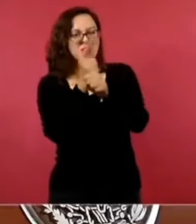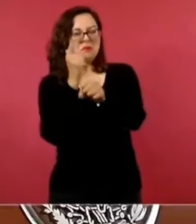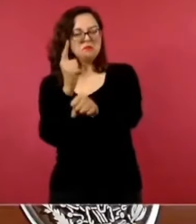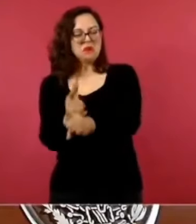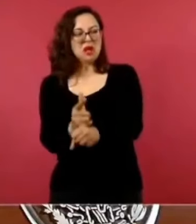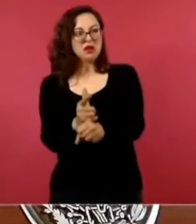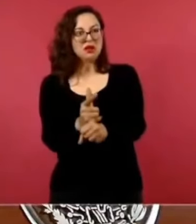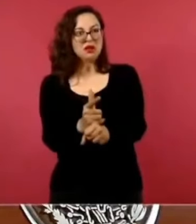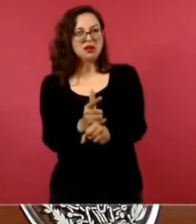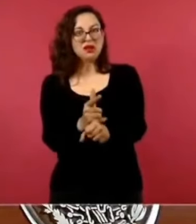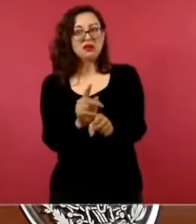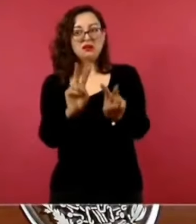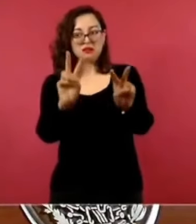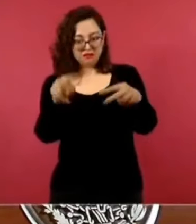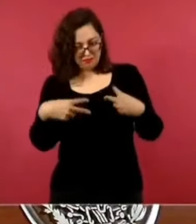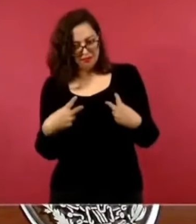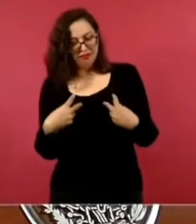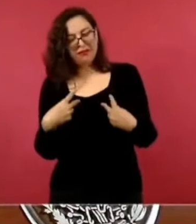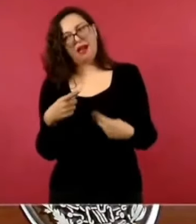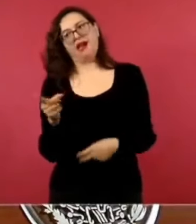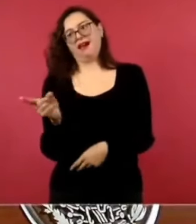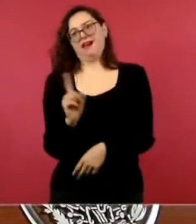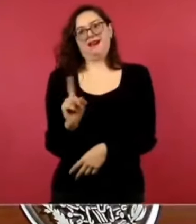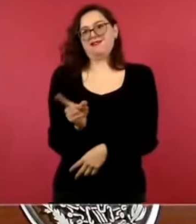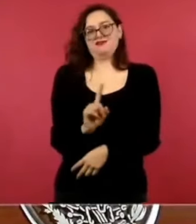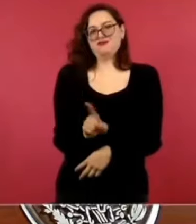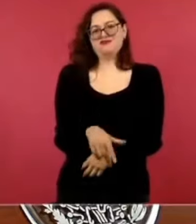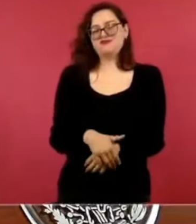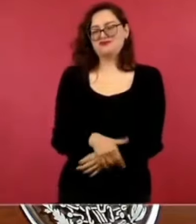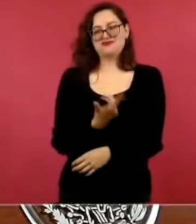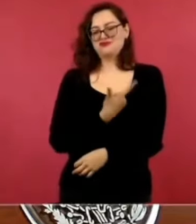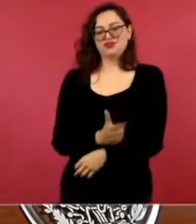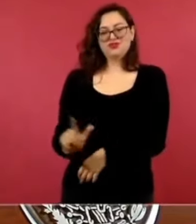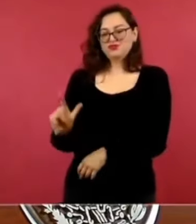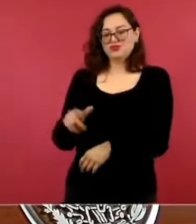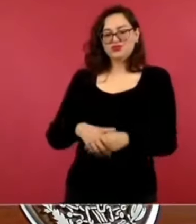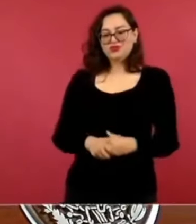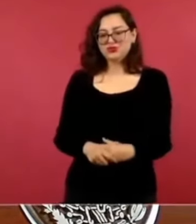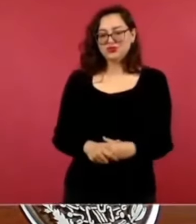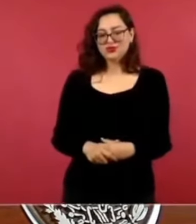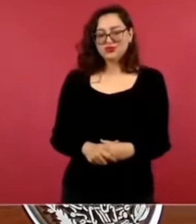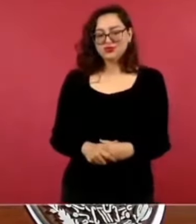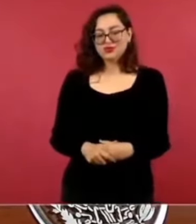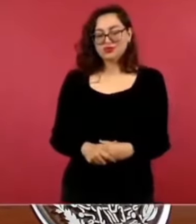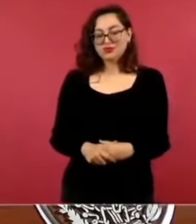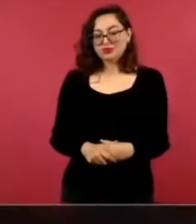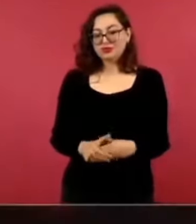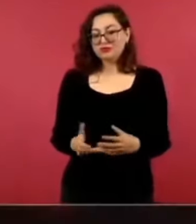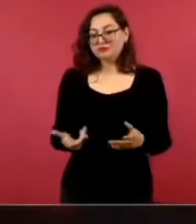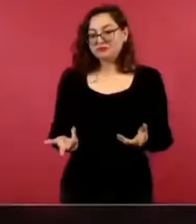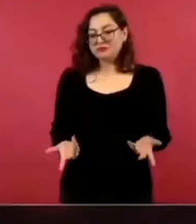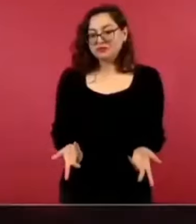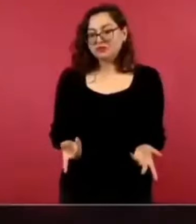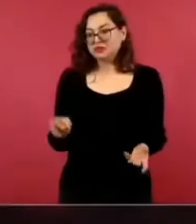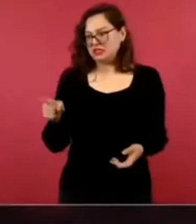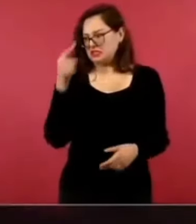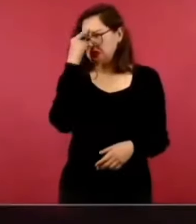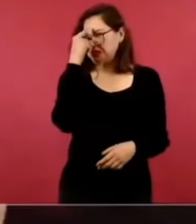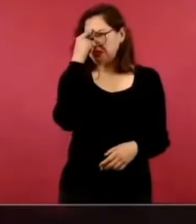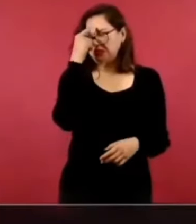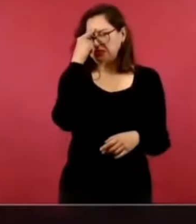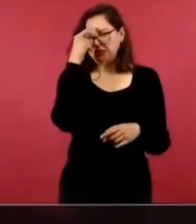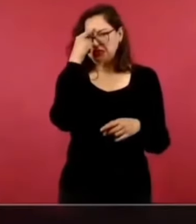y no la viga en el propio. Es una especie de dogmatismo,